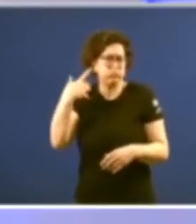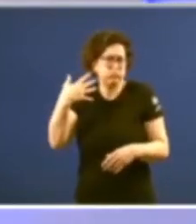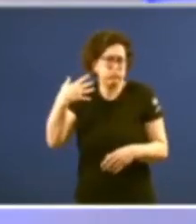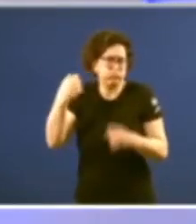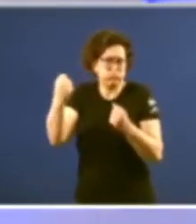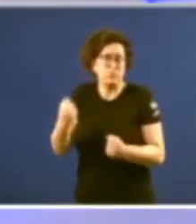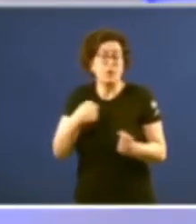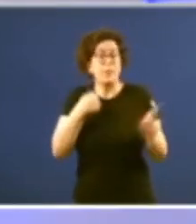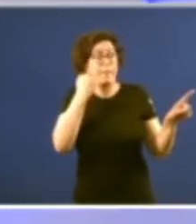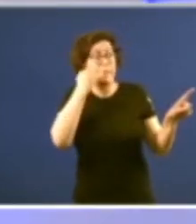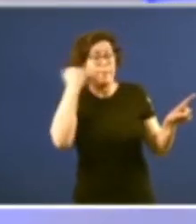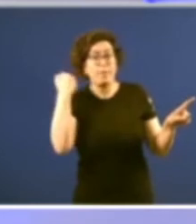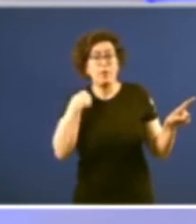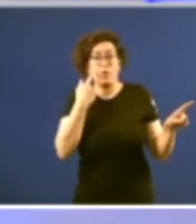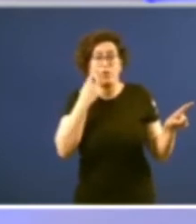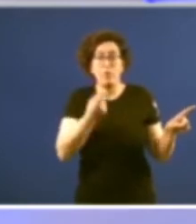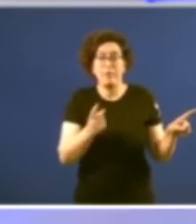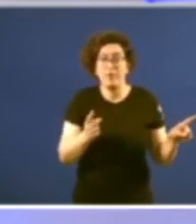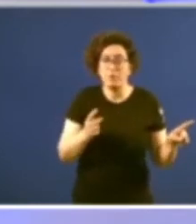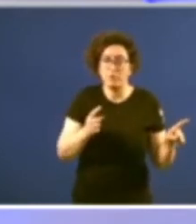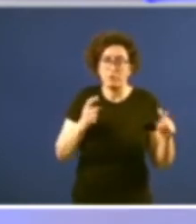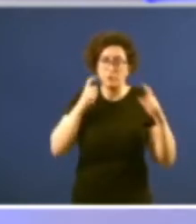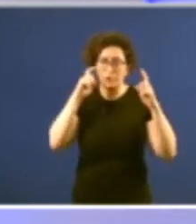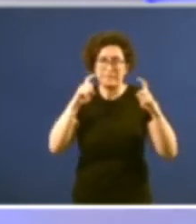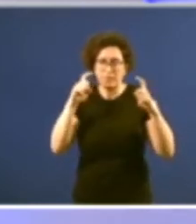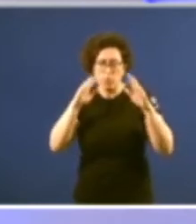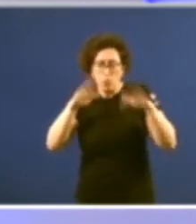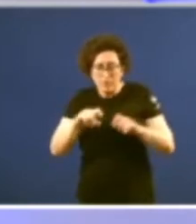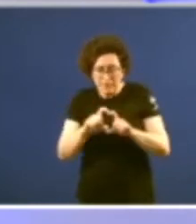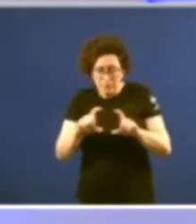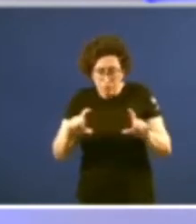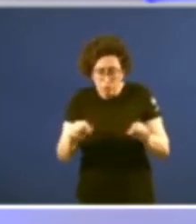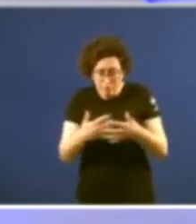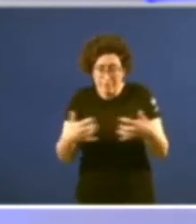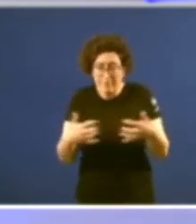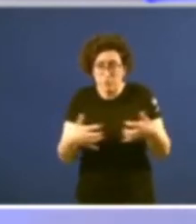desde aí non podo ver vou tratar de leyes o último paragrafinho